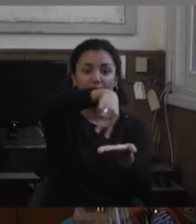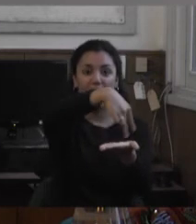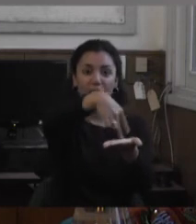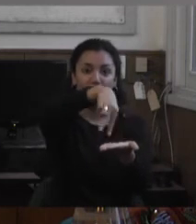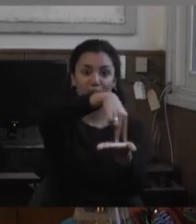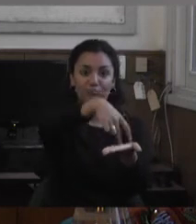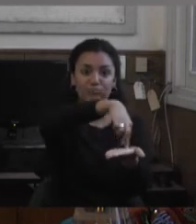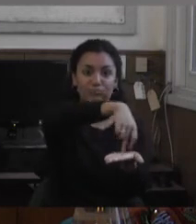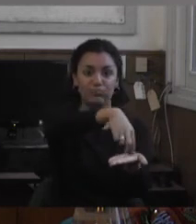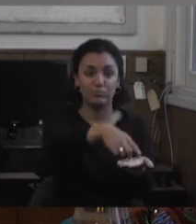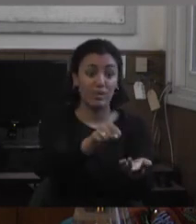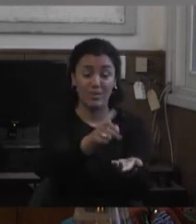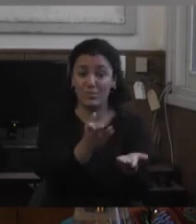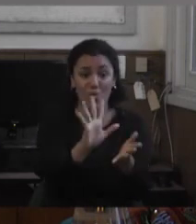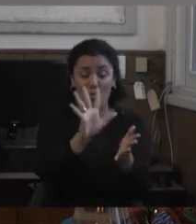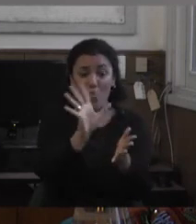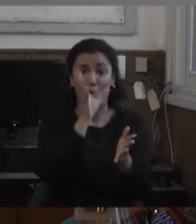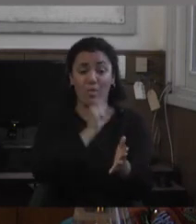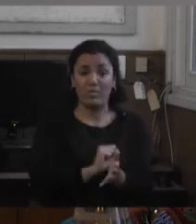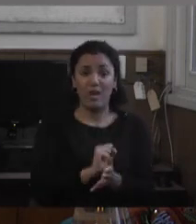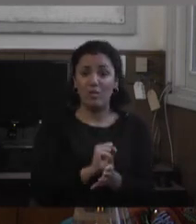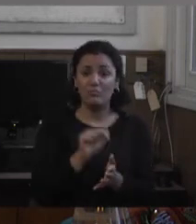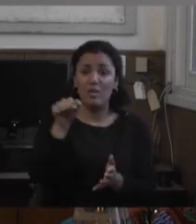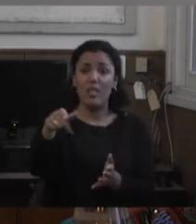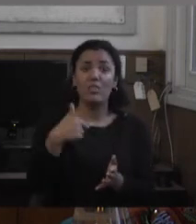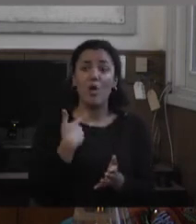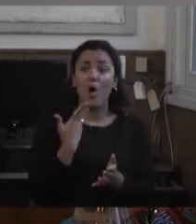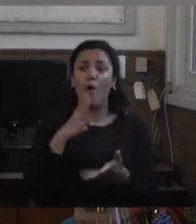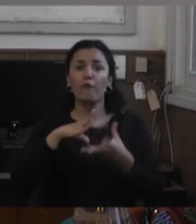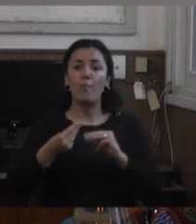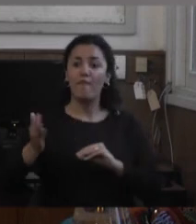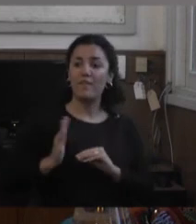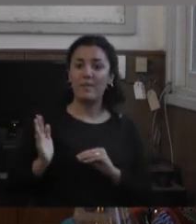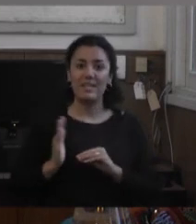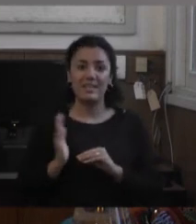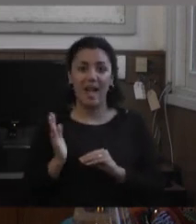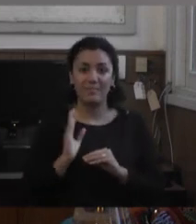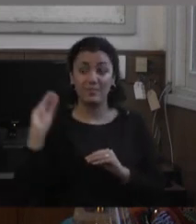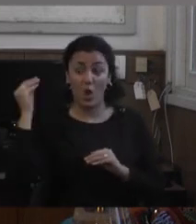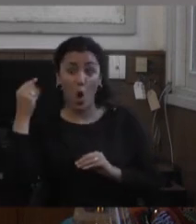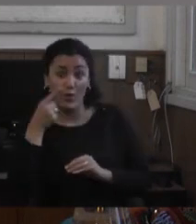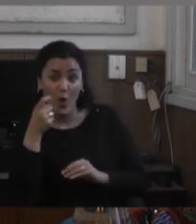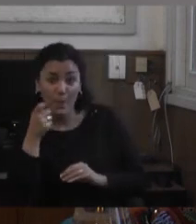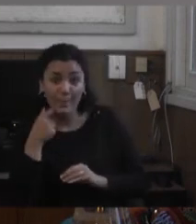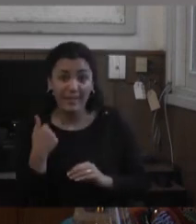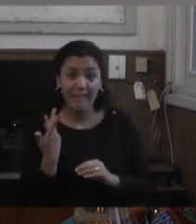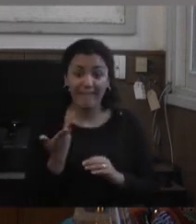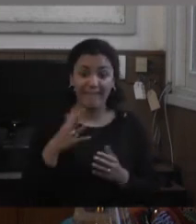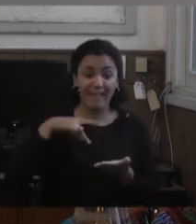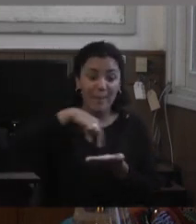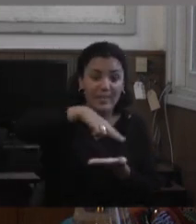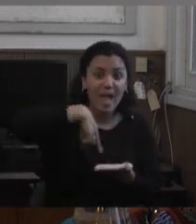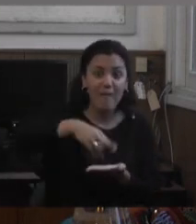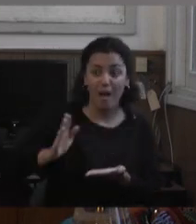tolerada por ciertas personas son capaces de matar a alguien entonces en ese sentido tener un cuerpo que no